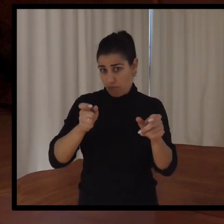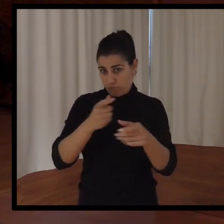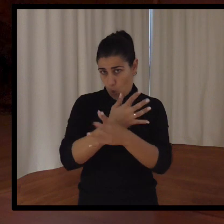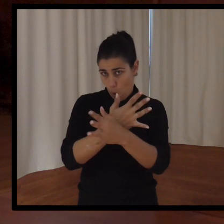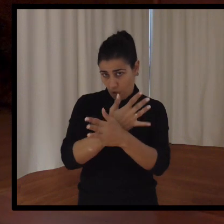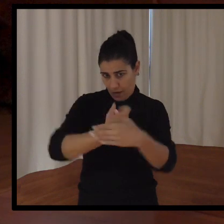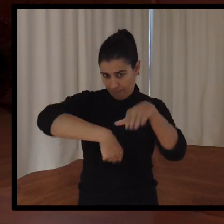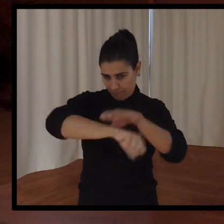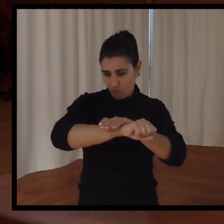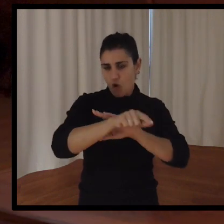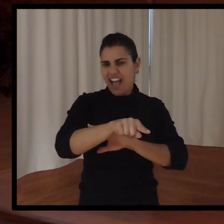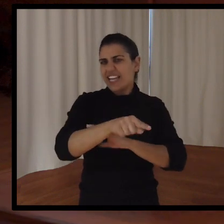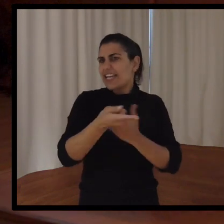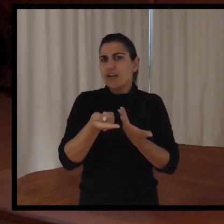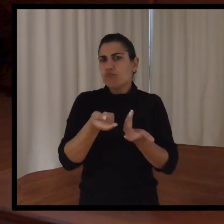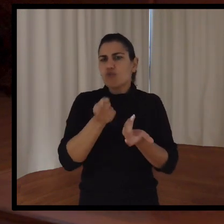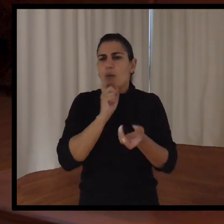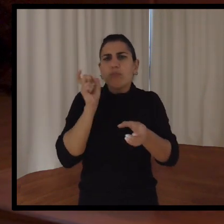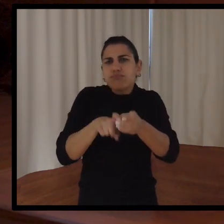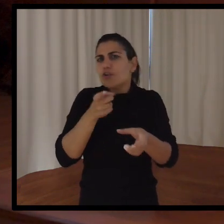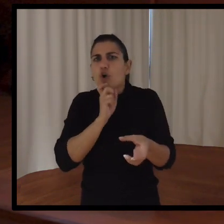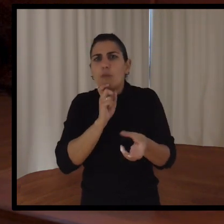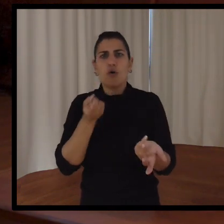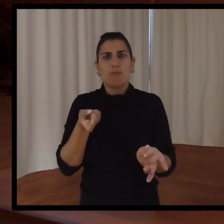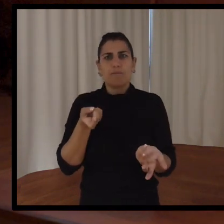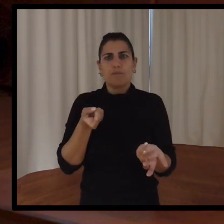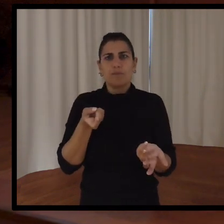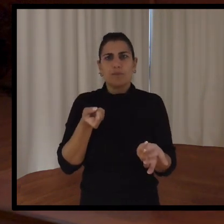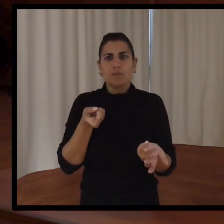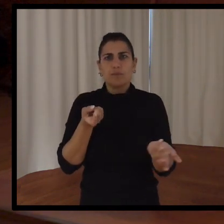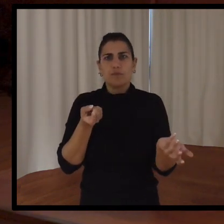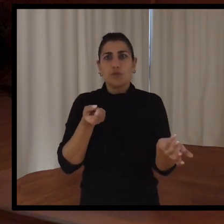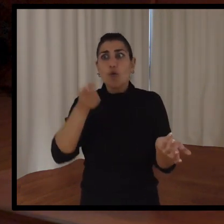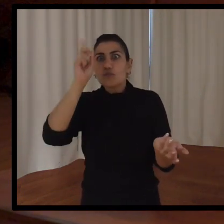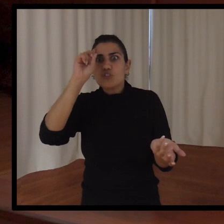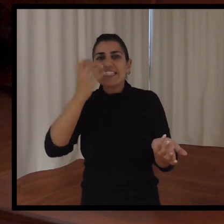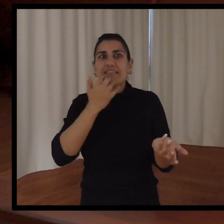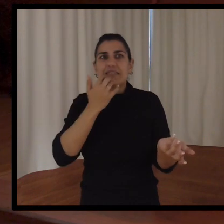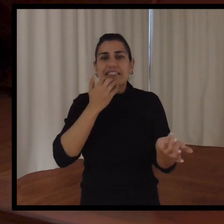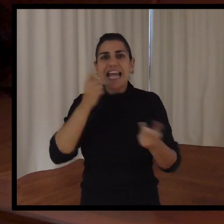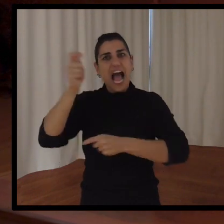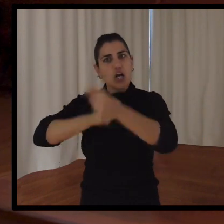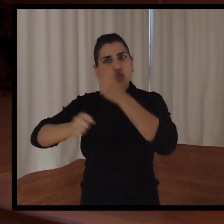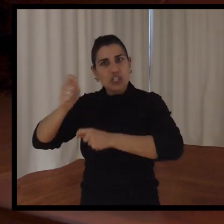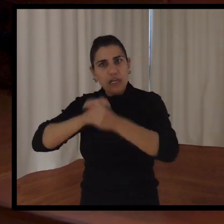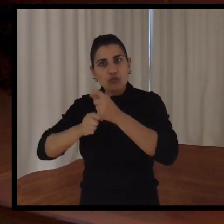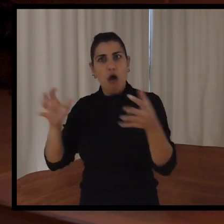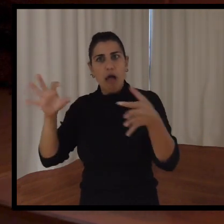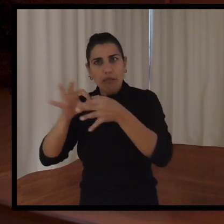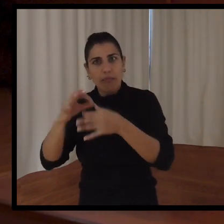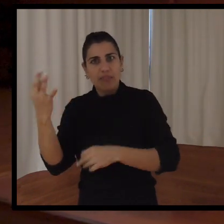al equipo? Si tienen... No sé si tienen relación con asociaciones,